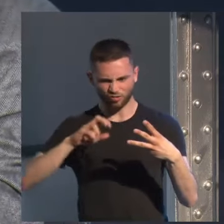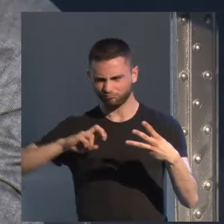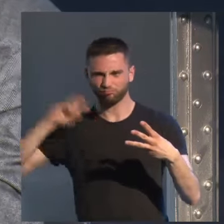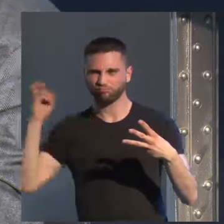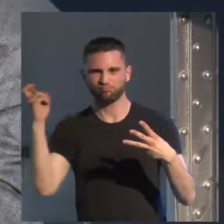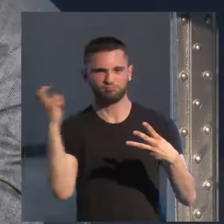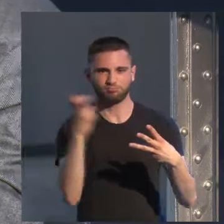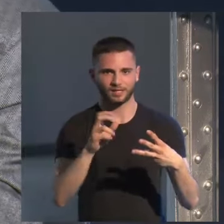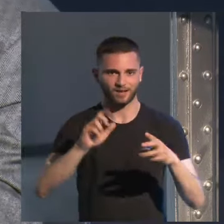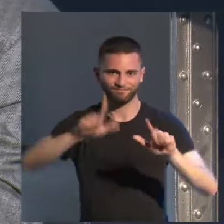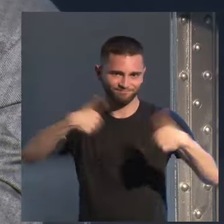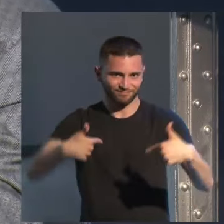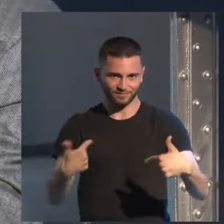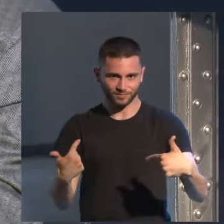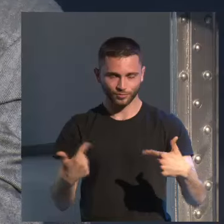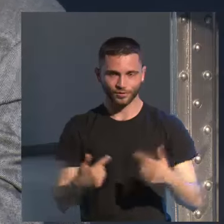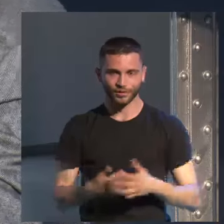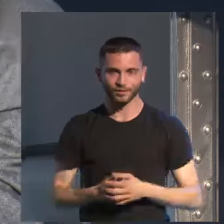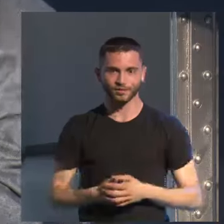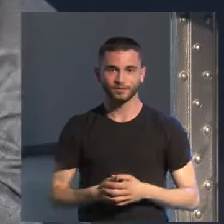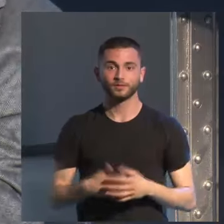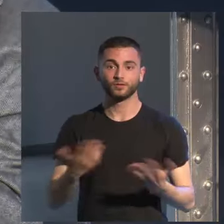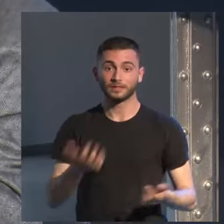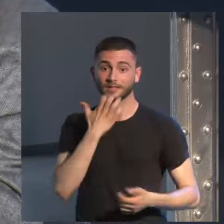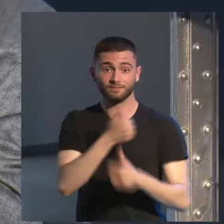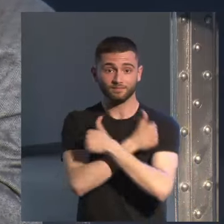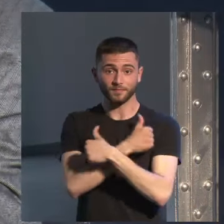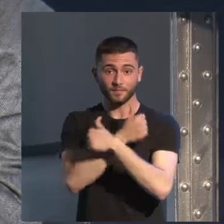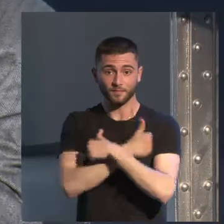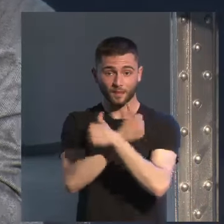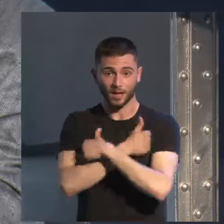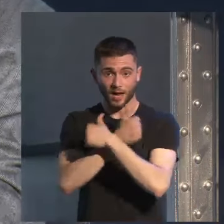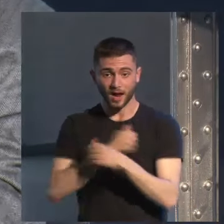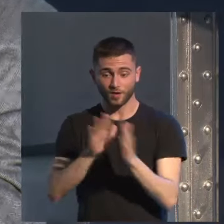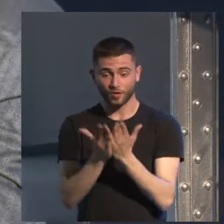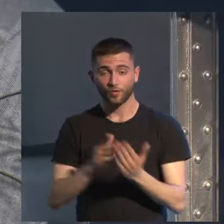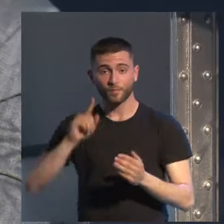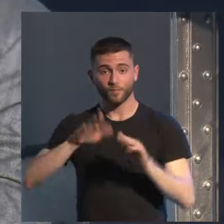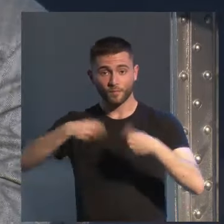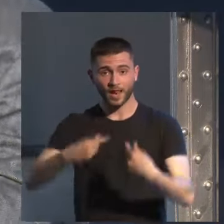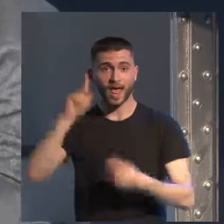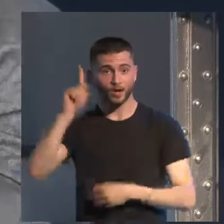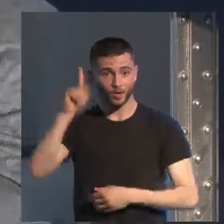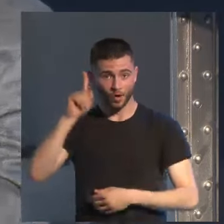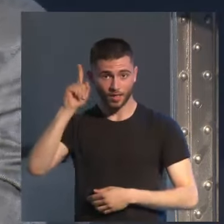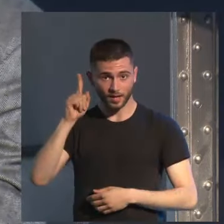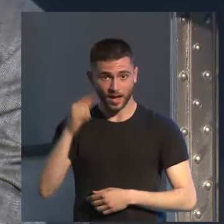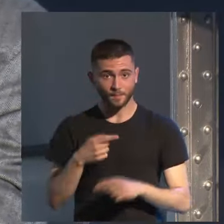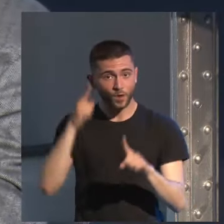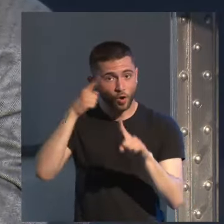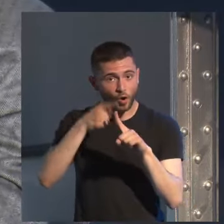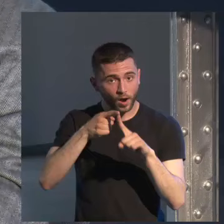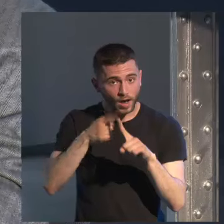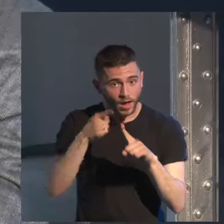Así que creo que si hemos tenido que esperar por la novela nórdica para tener un